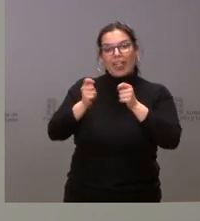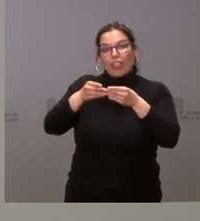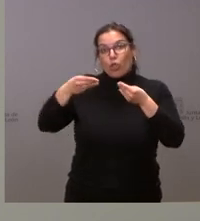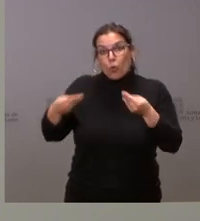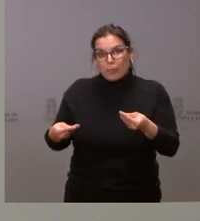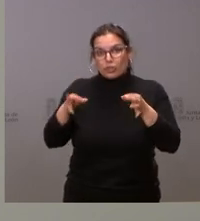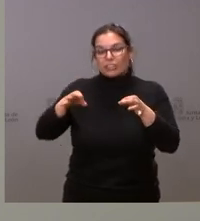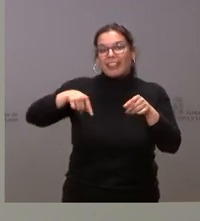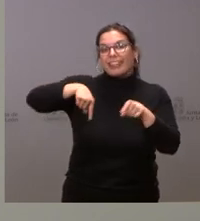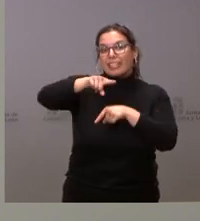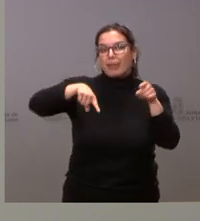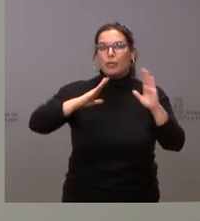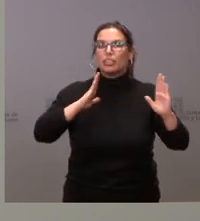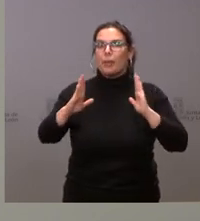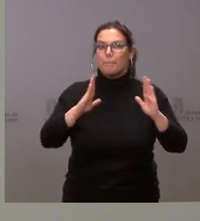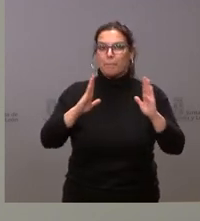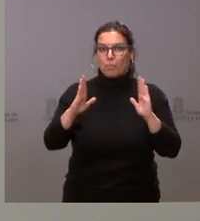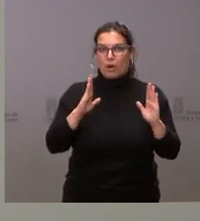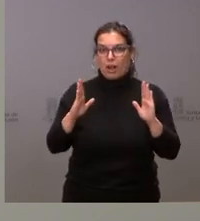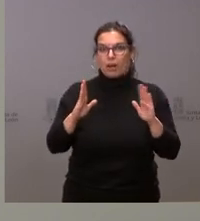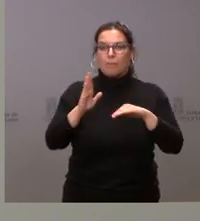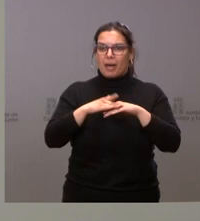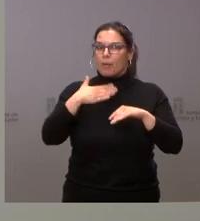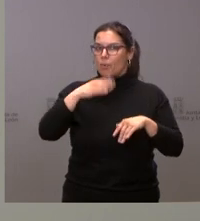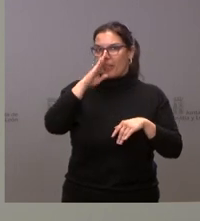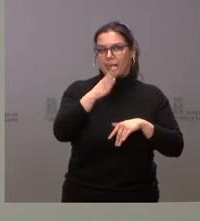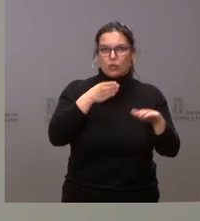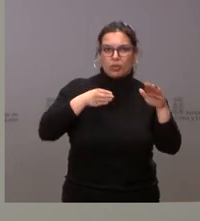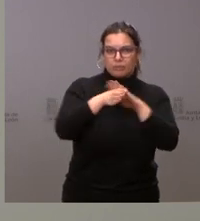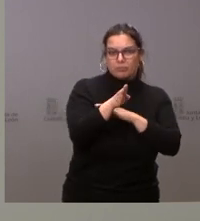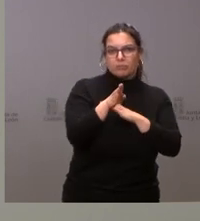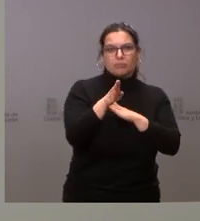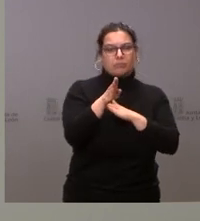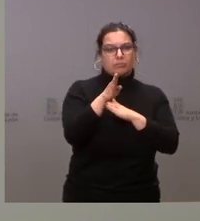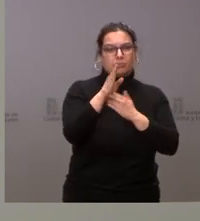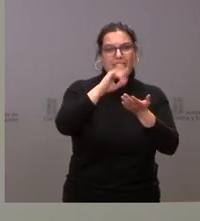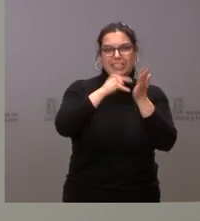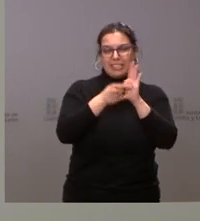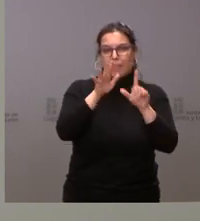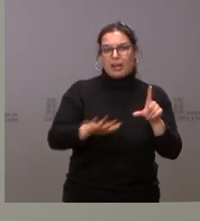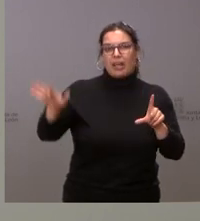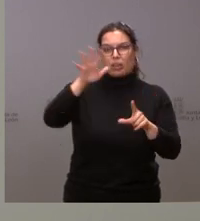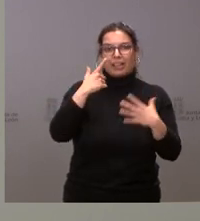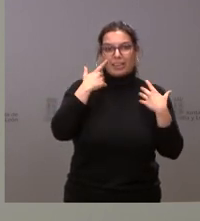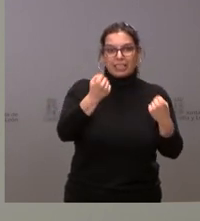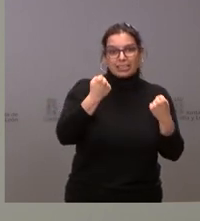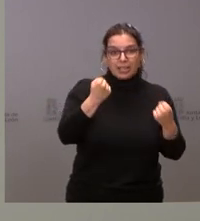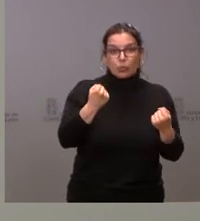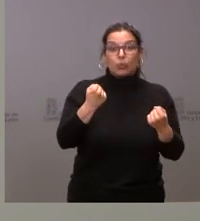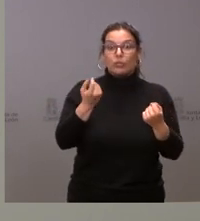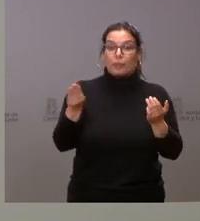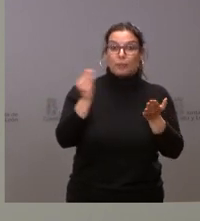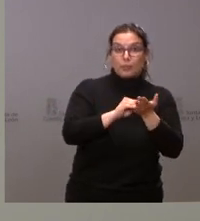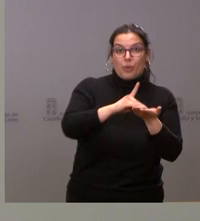desplazamiento temporal que garantizará su acceso a las prestaciones del Sistema Nacional de Salud y, por tanto, el acceso a esta base de datos